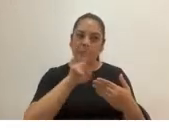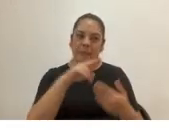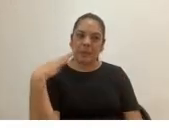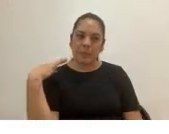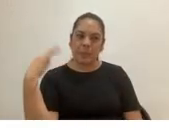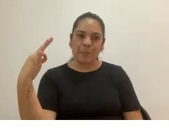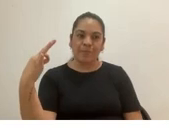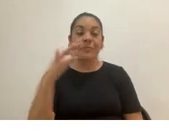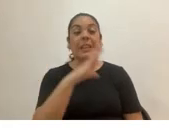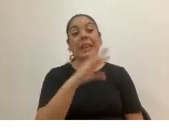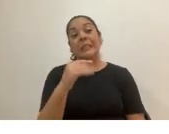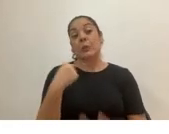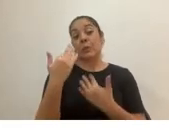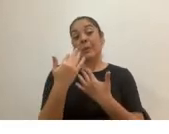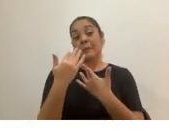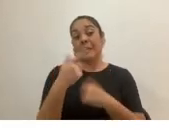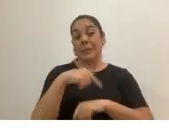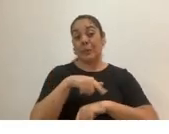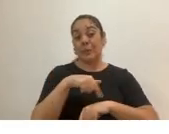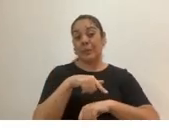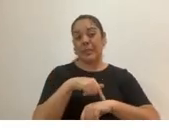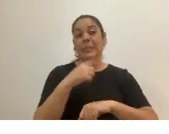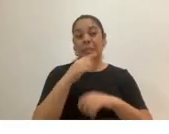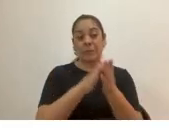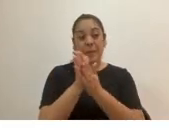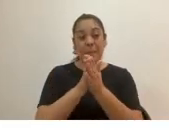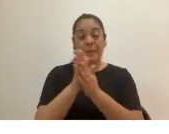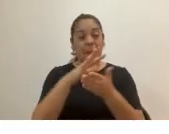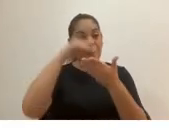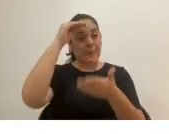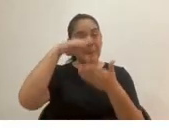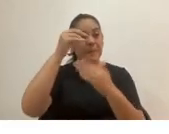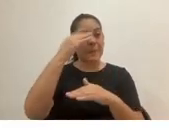y espero que haya sido un ratito también de provecho y aprendizaje para todos